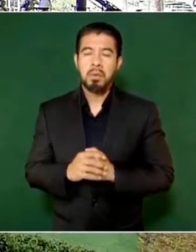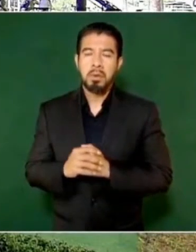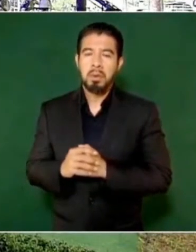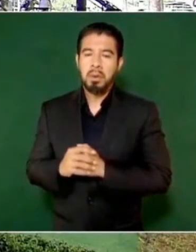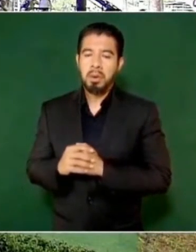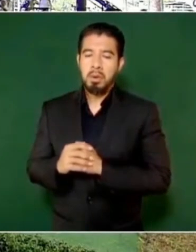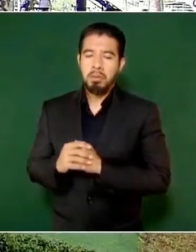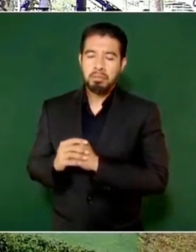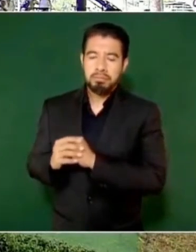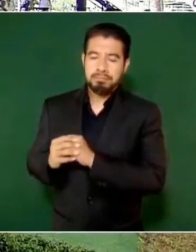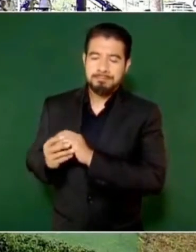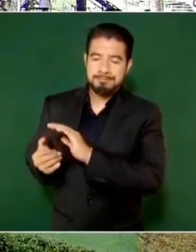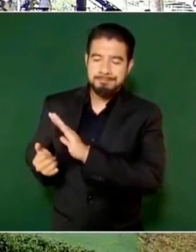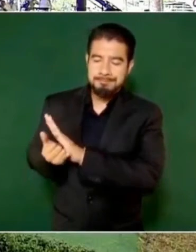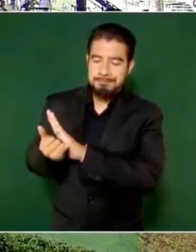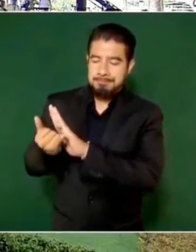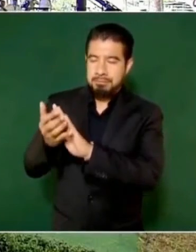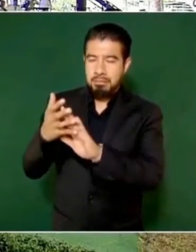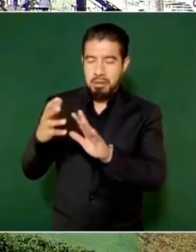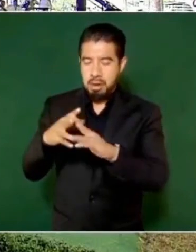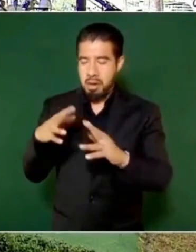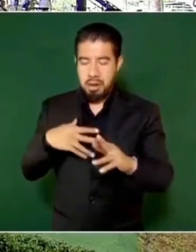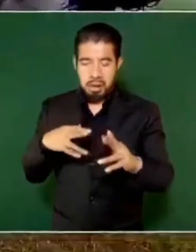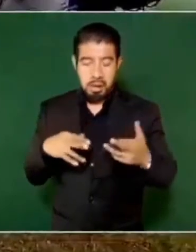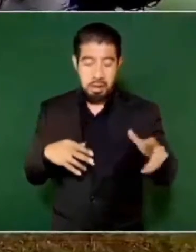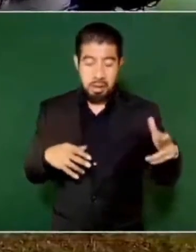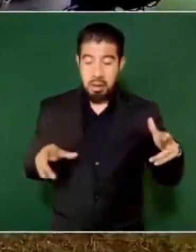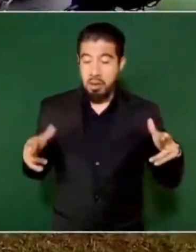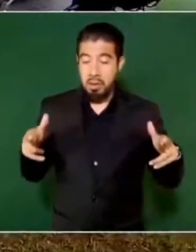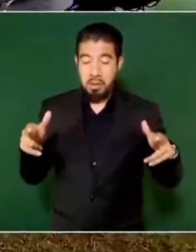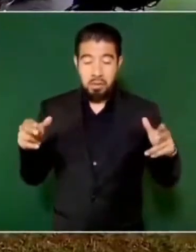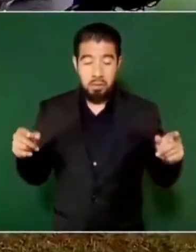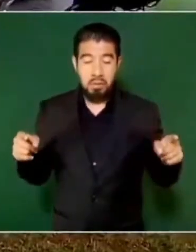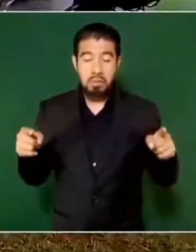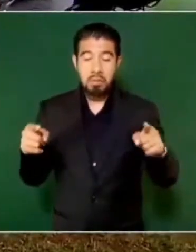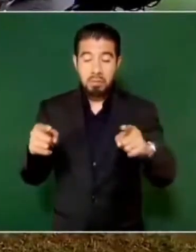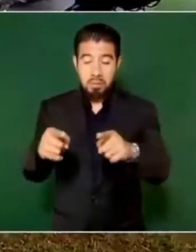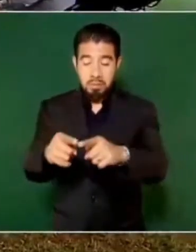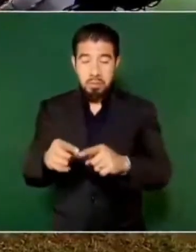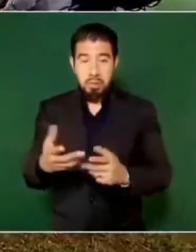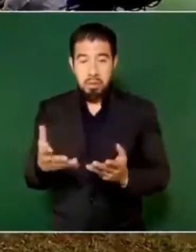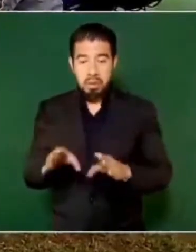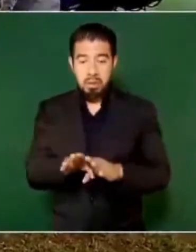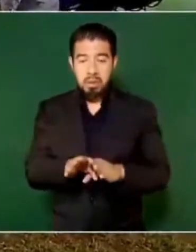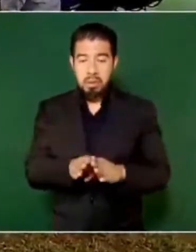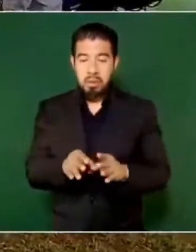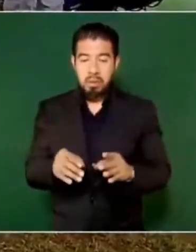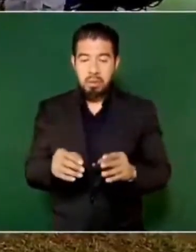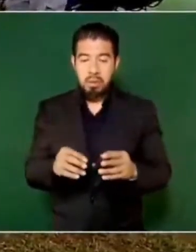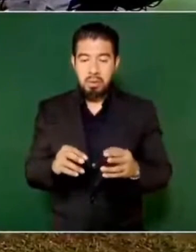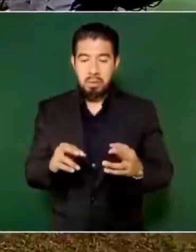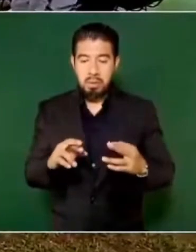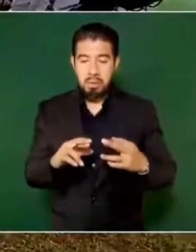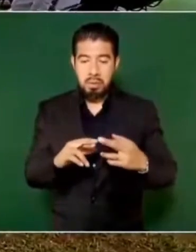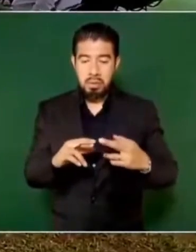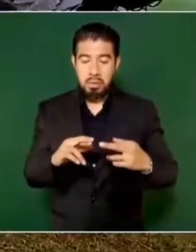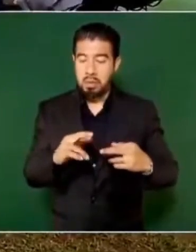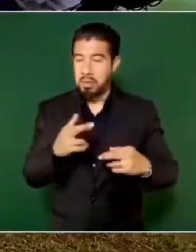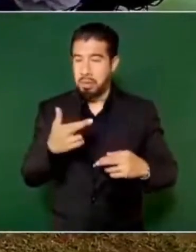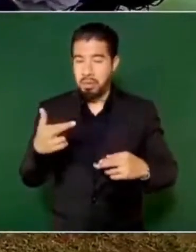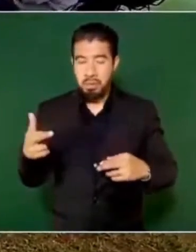línea de río a río, así es, ¿no? Es por el Paseo Usumacinta.